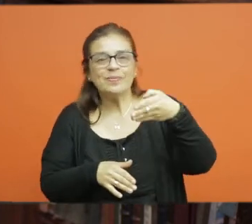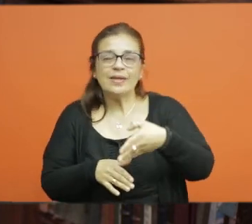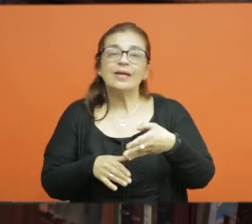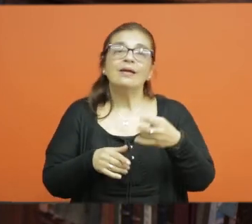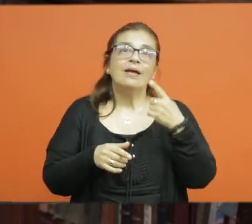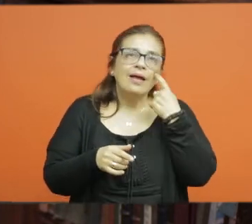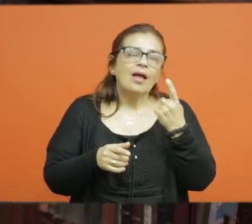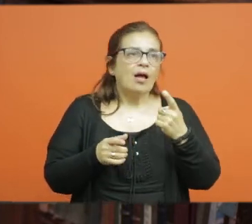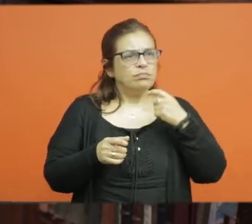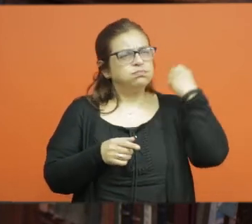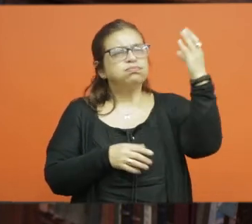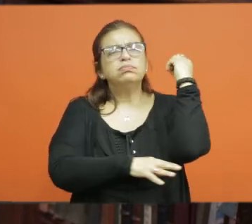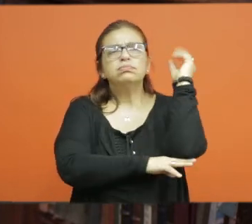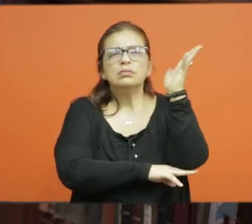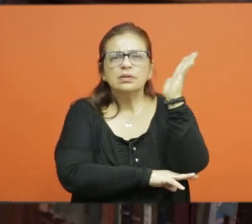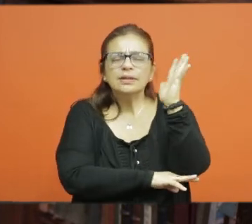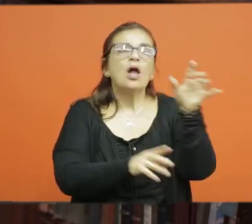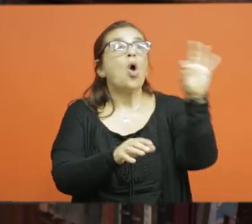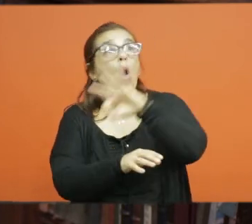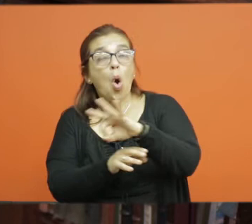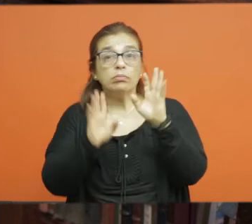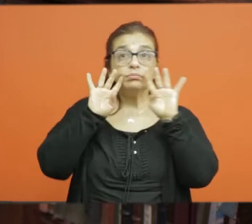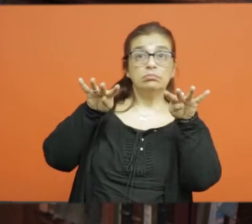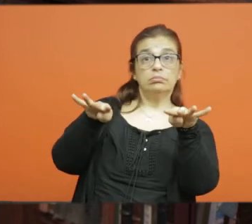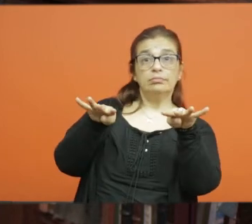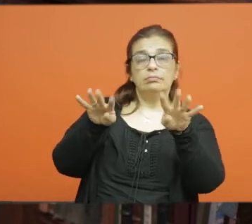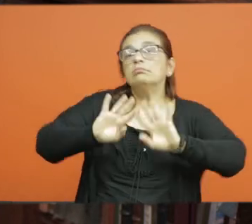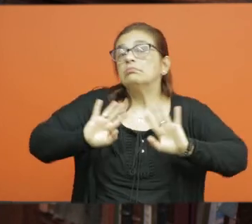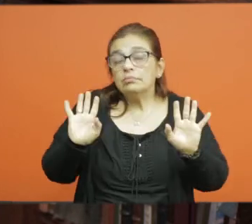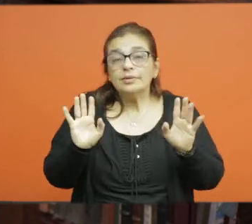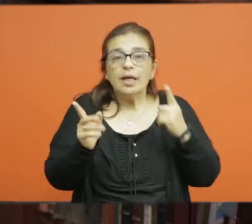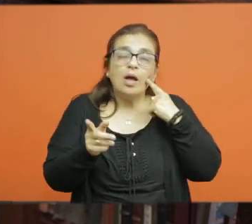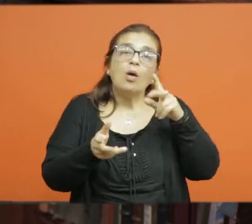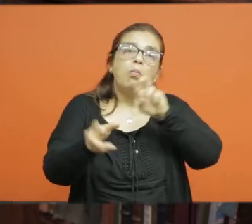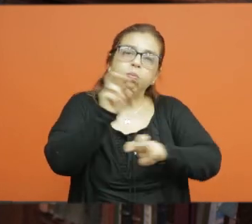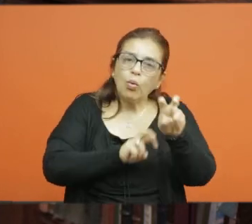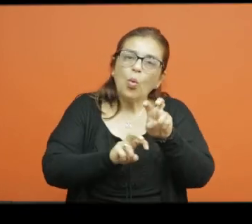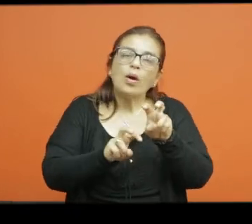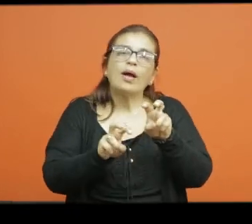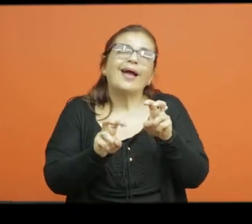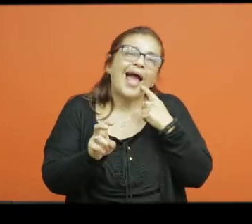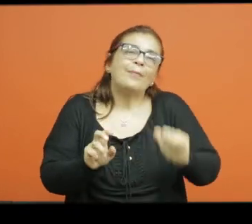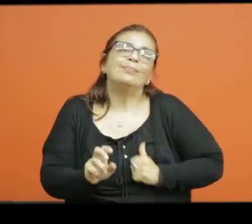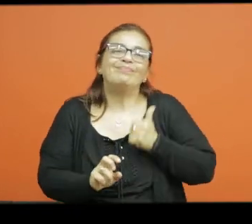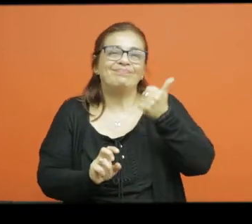y haciendo uso de la palabra activamente.